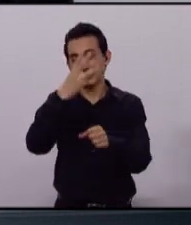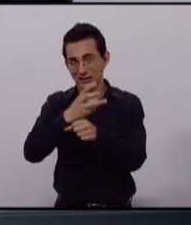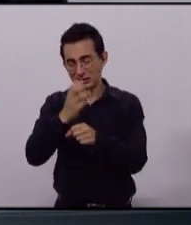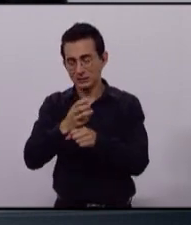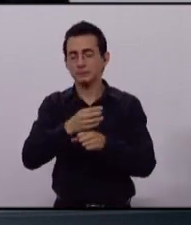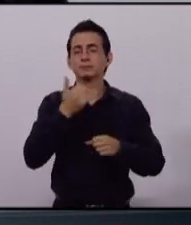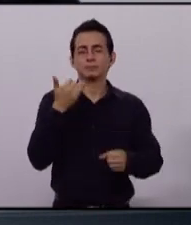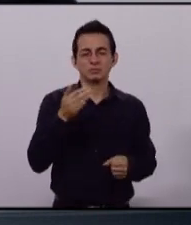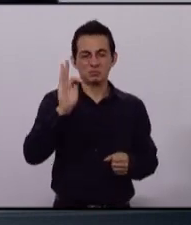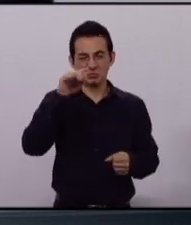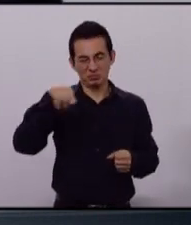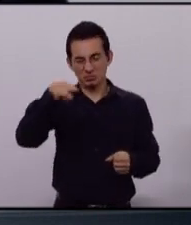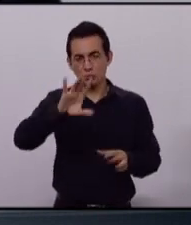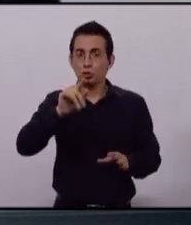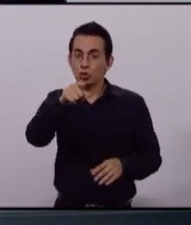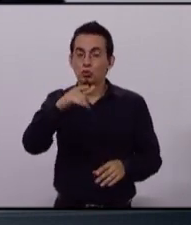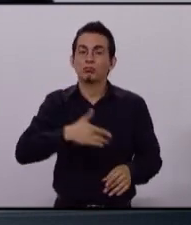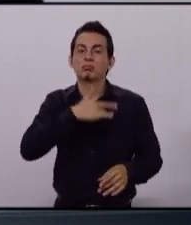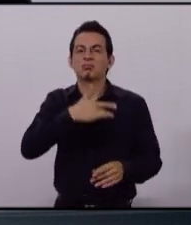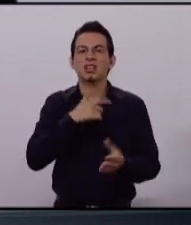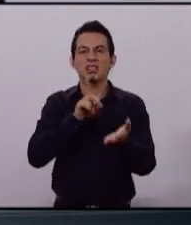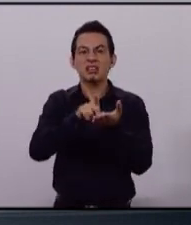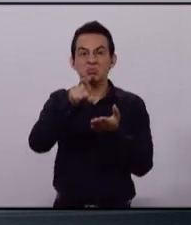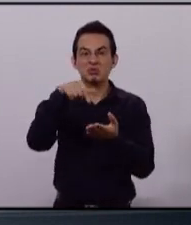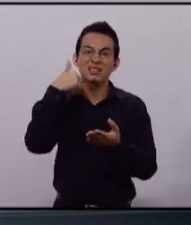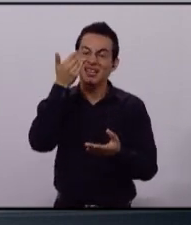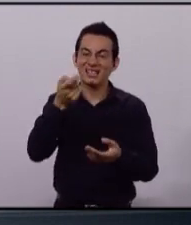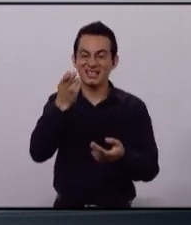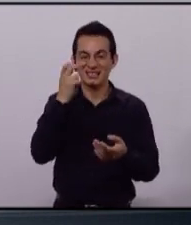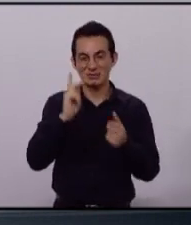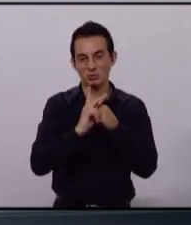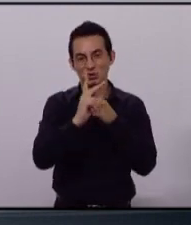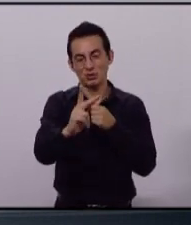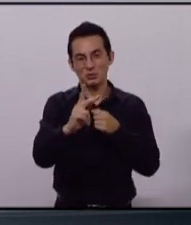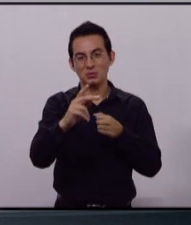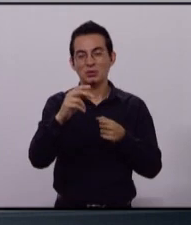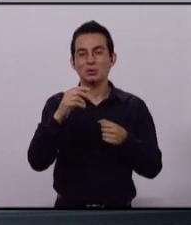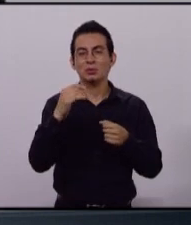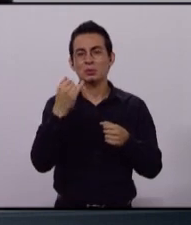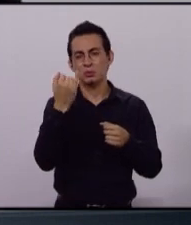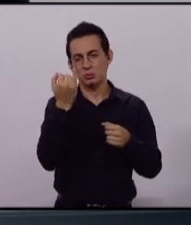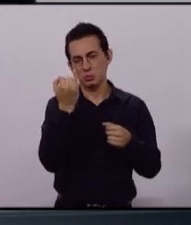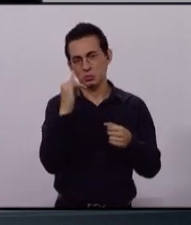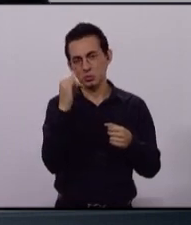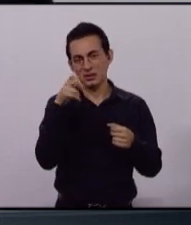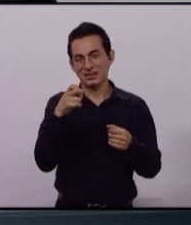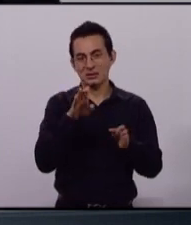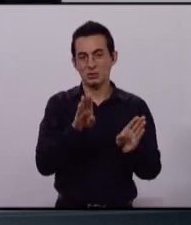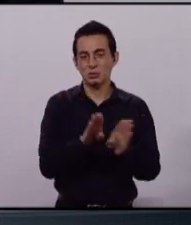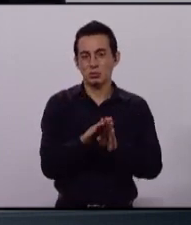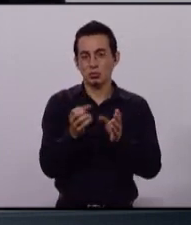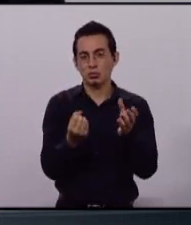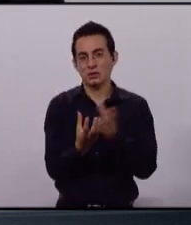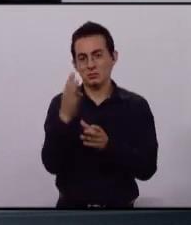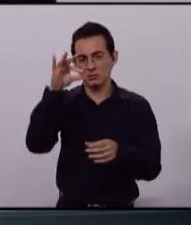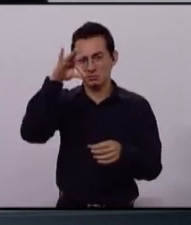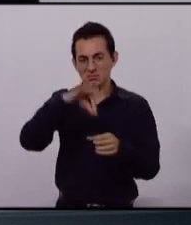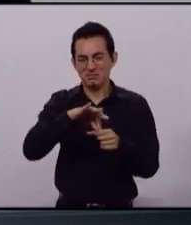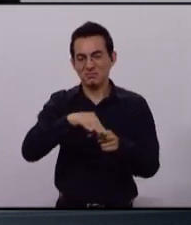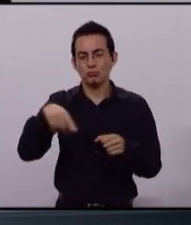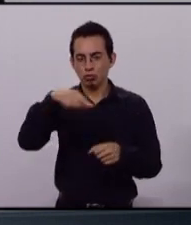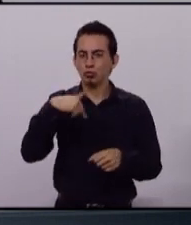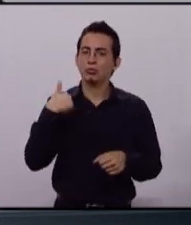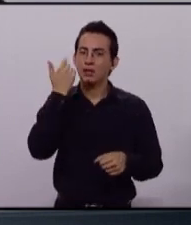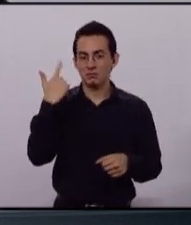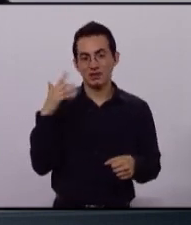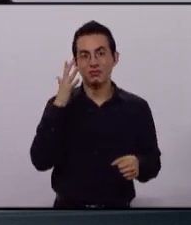tú vas a decidir si me quedo o me voy del cargo. En julio de 2017 pondré en manos de la ciudadanía a través del Instituto Electoral